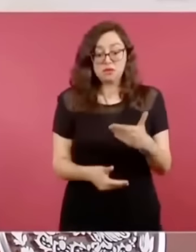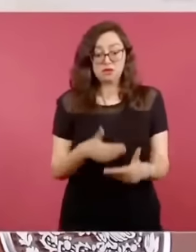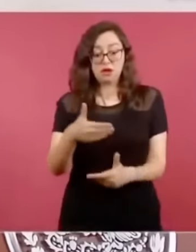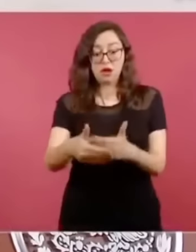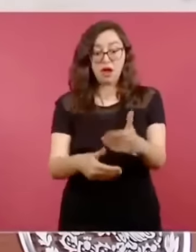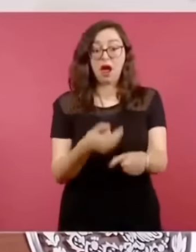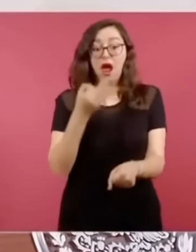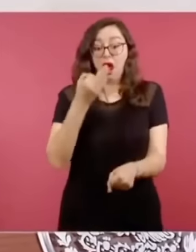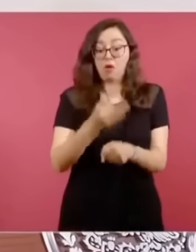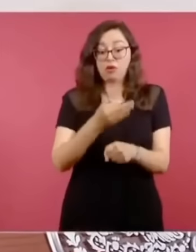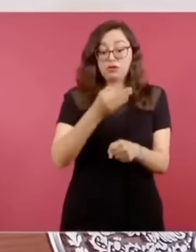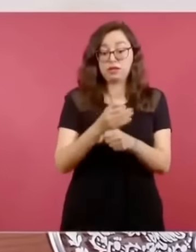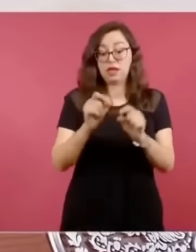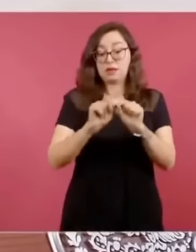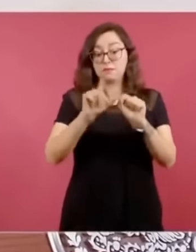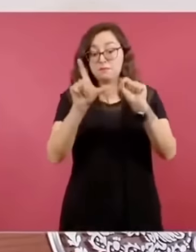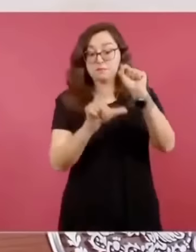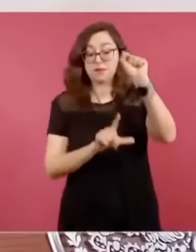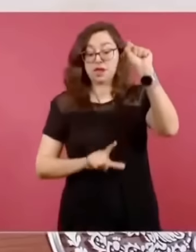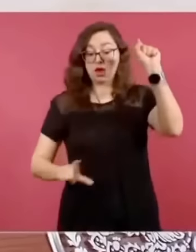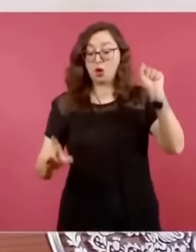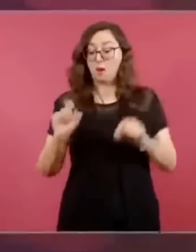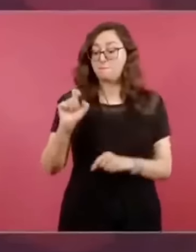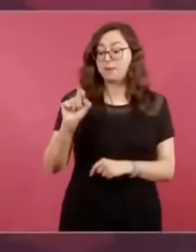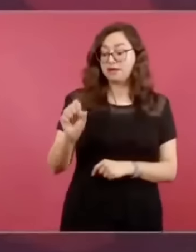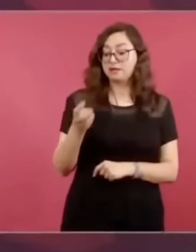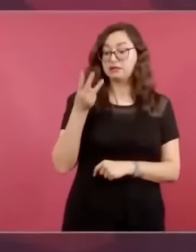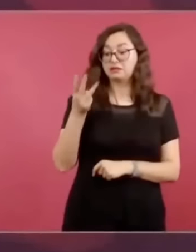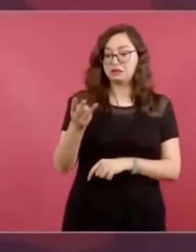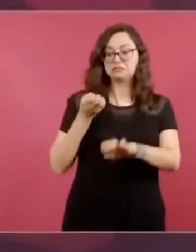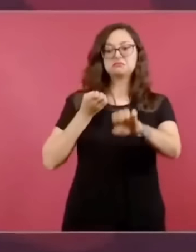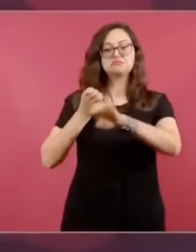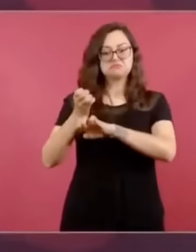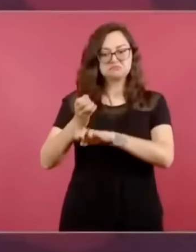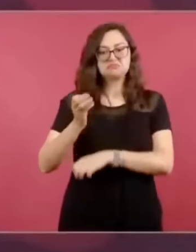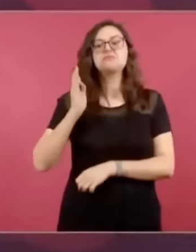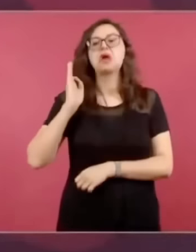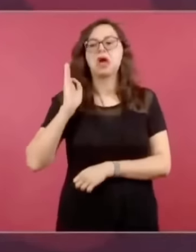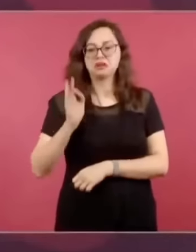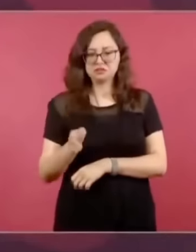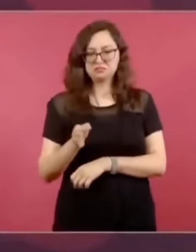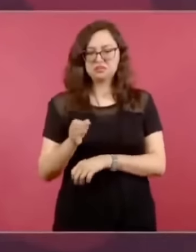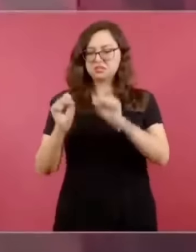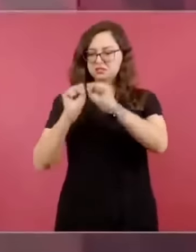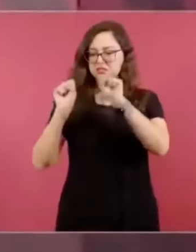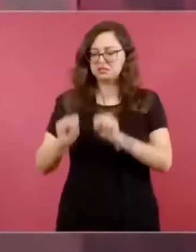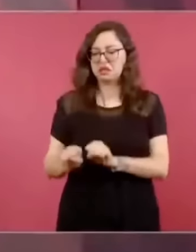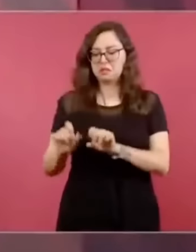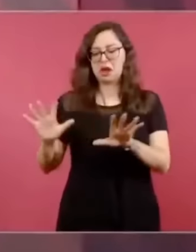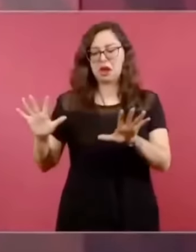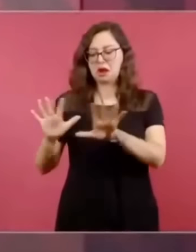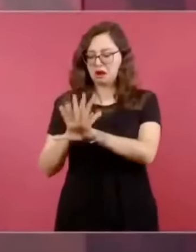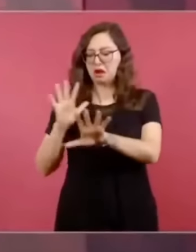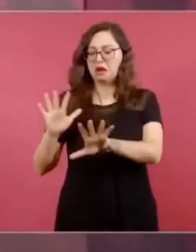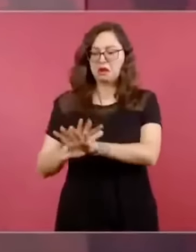porque nueve los gobiernos estatales no aceptaron,